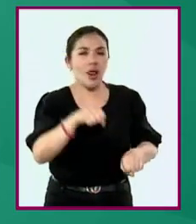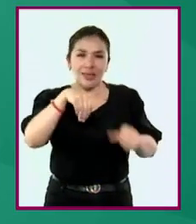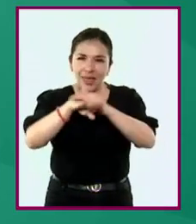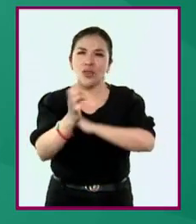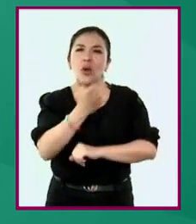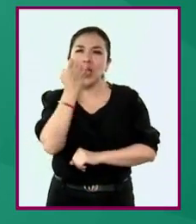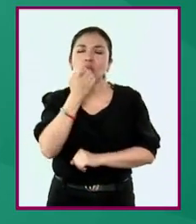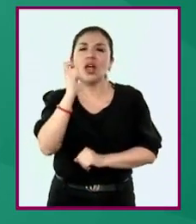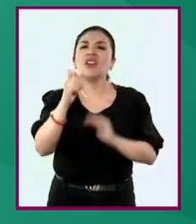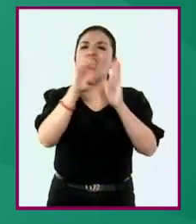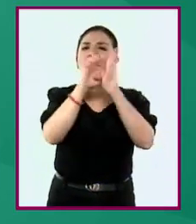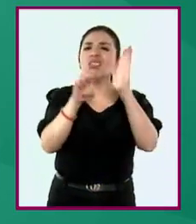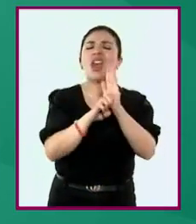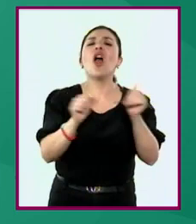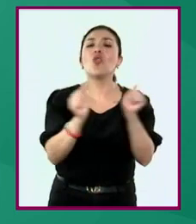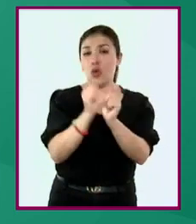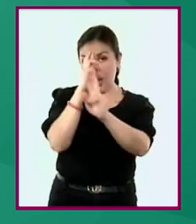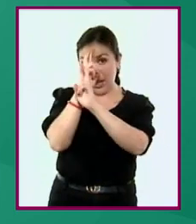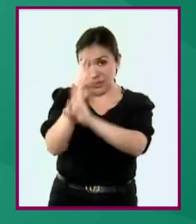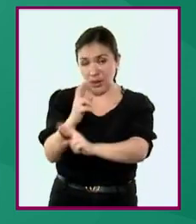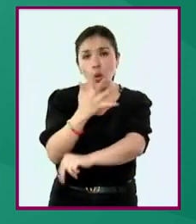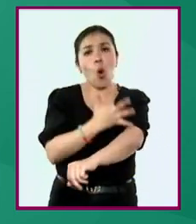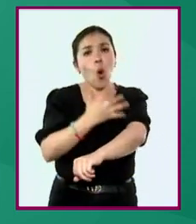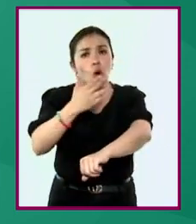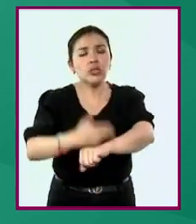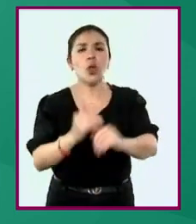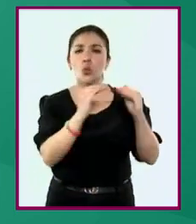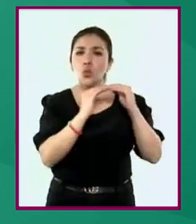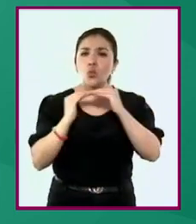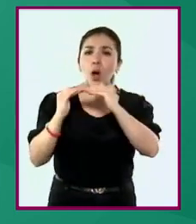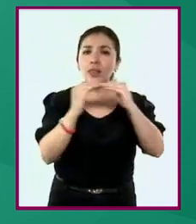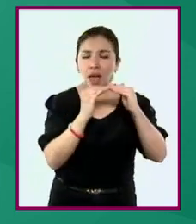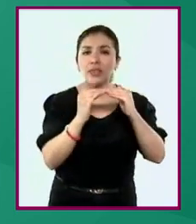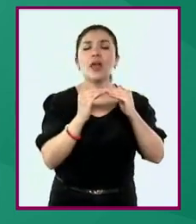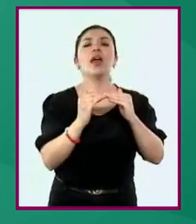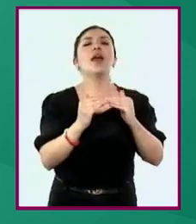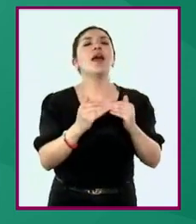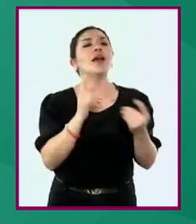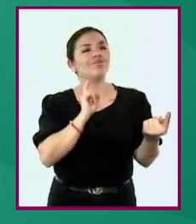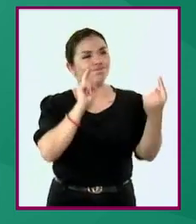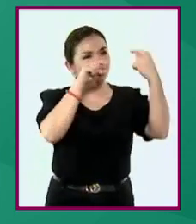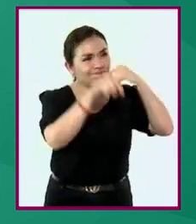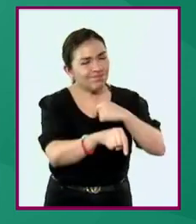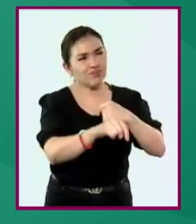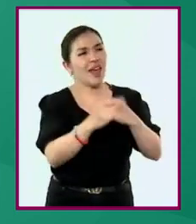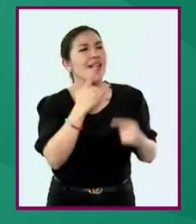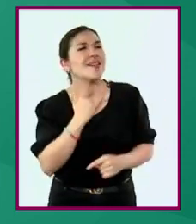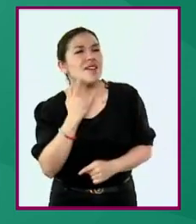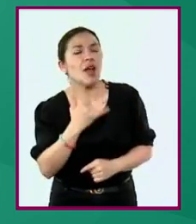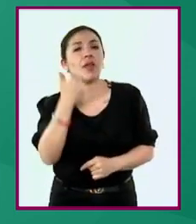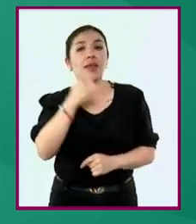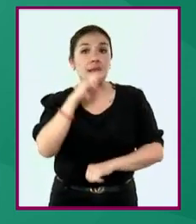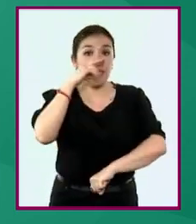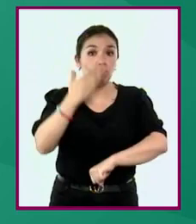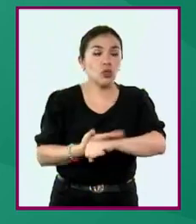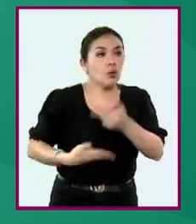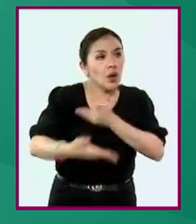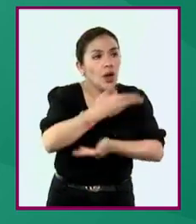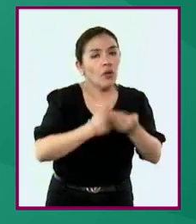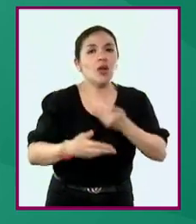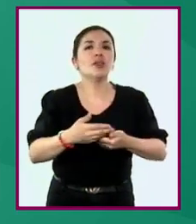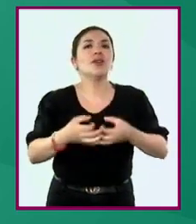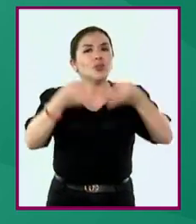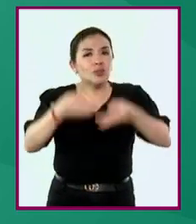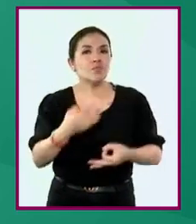principios éticos de respeto, honestidad, igualdad, empatía, corresponsabilidad